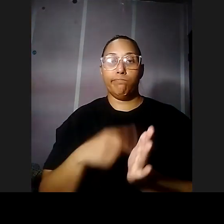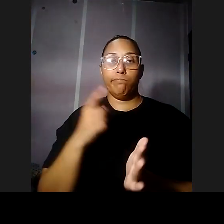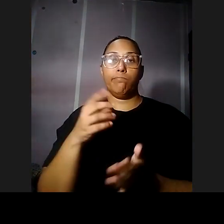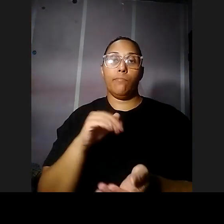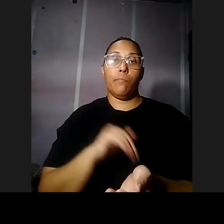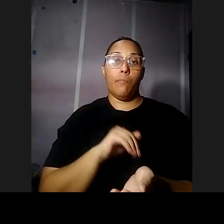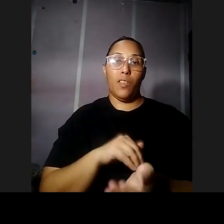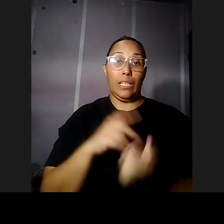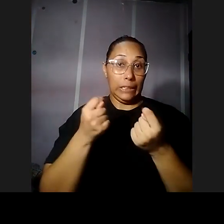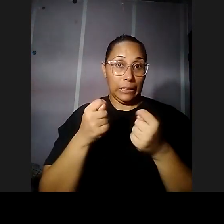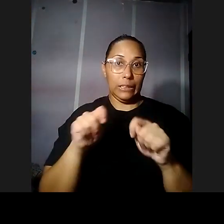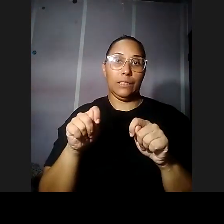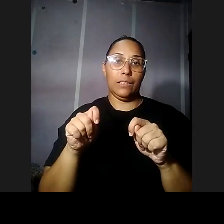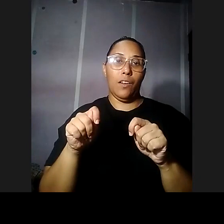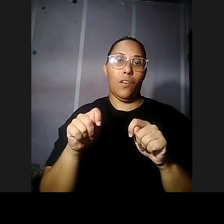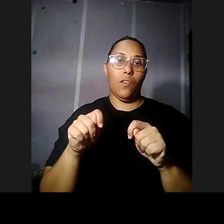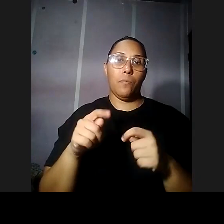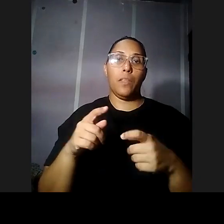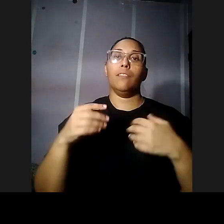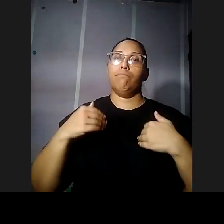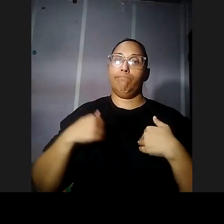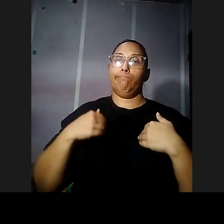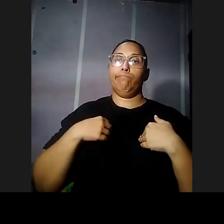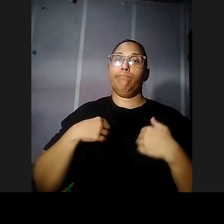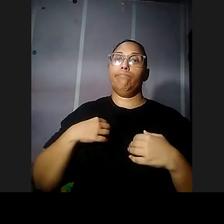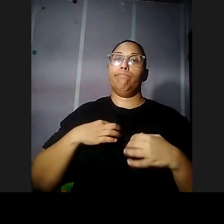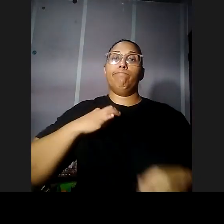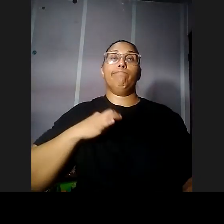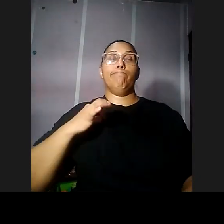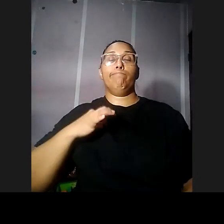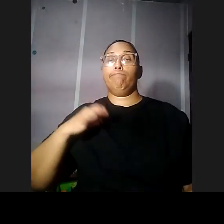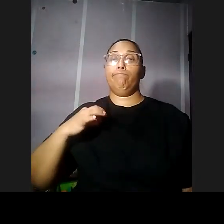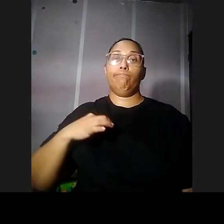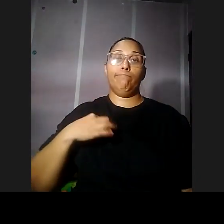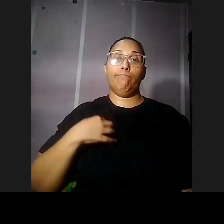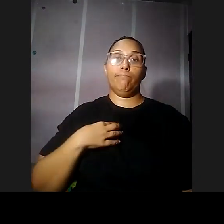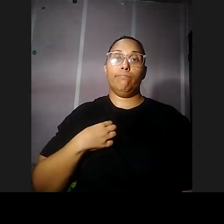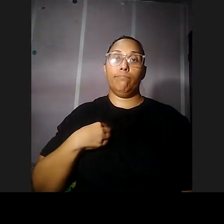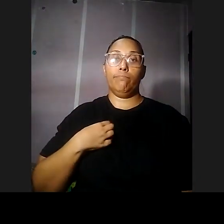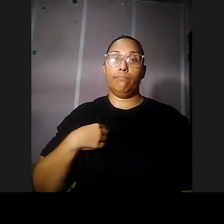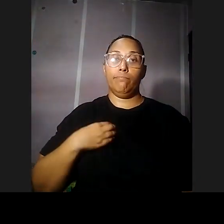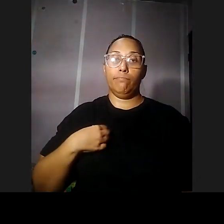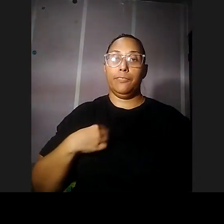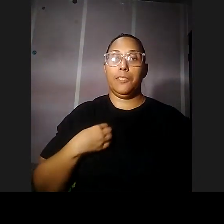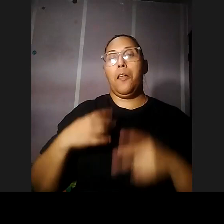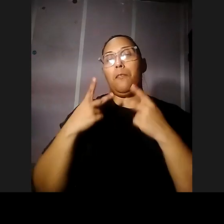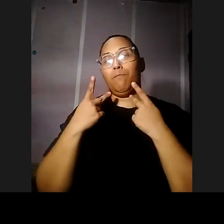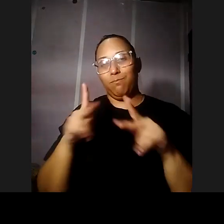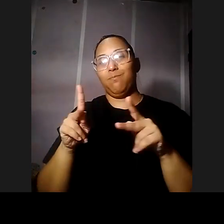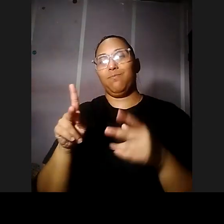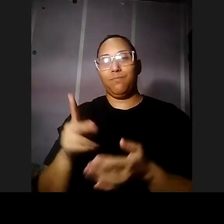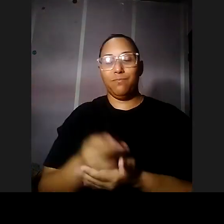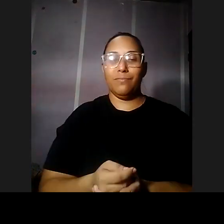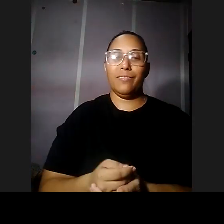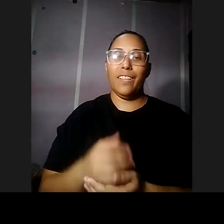reconocimiento de la publicación de la gelación de la anemia con